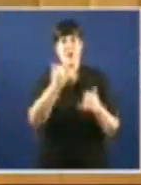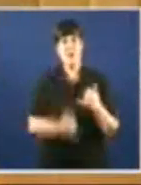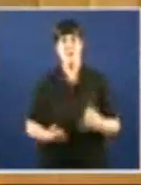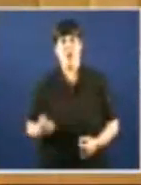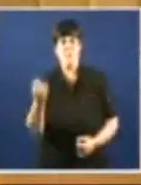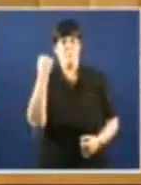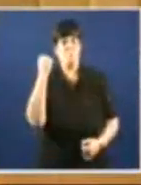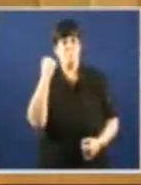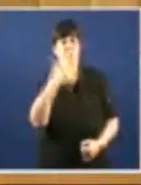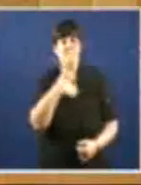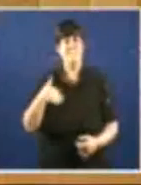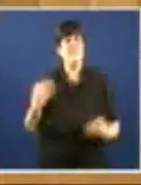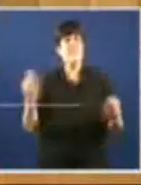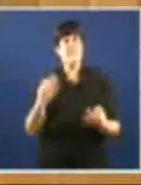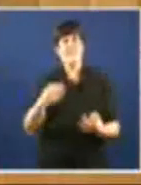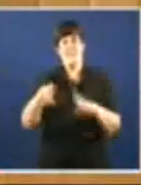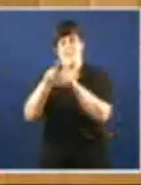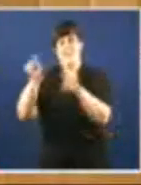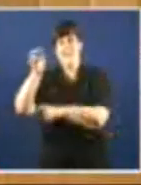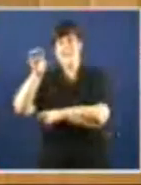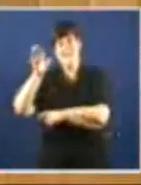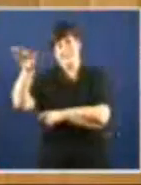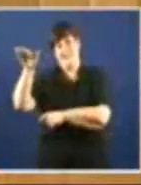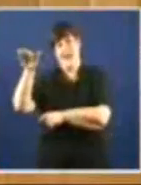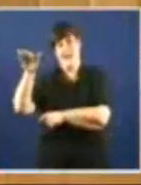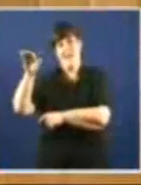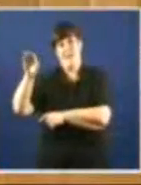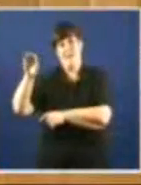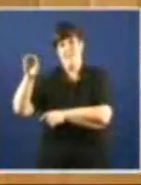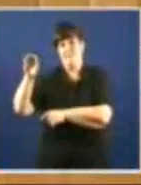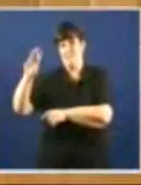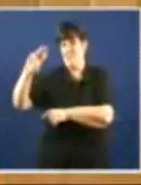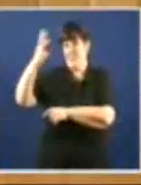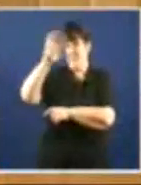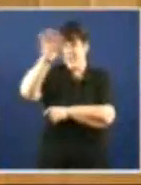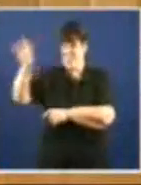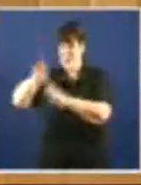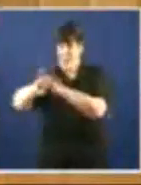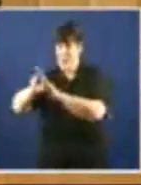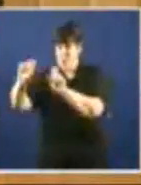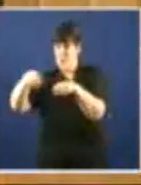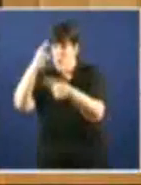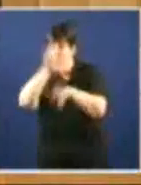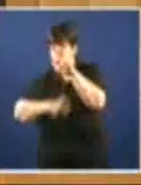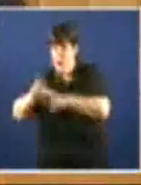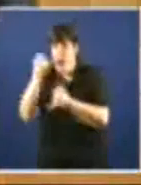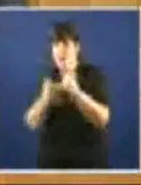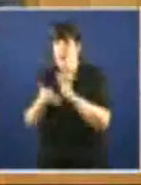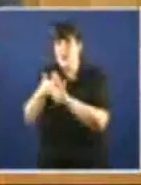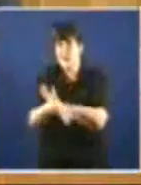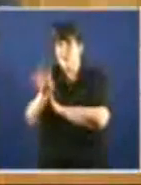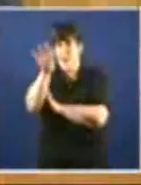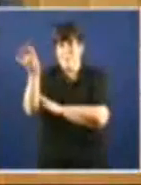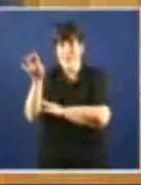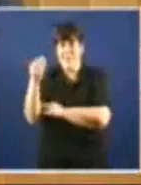extranxeiras Saquen os recursos naturais De terceiros países Nunca xeneraron riqueza Para a malloría destes países Máis ben ao